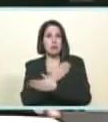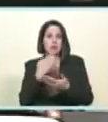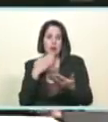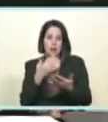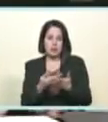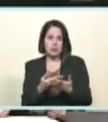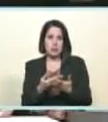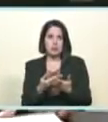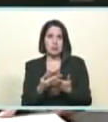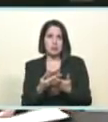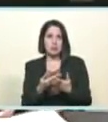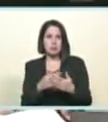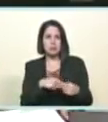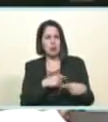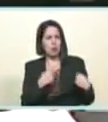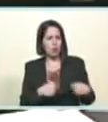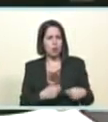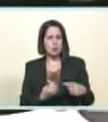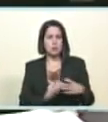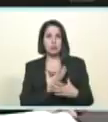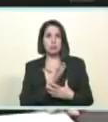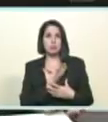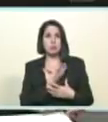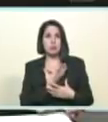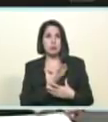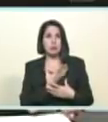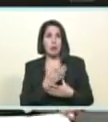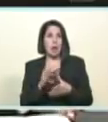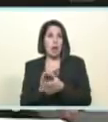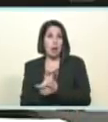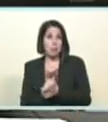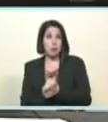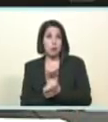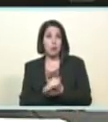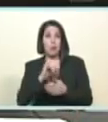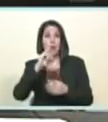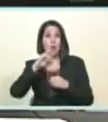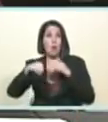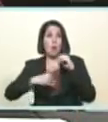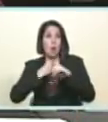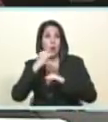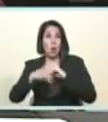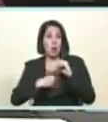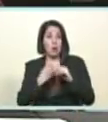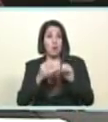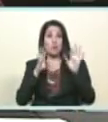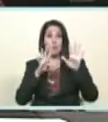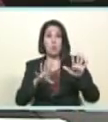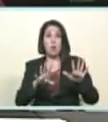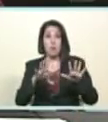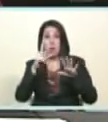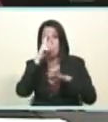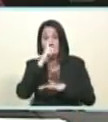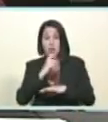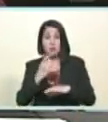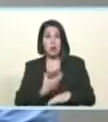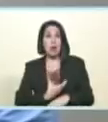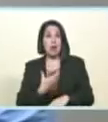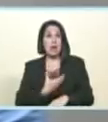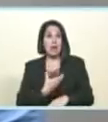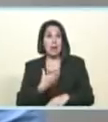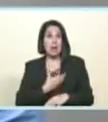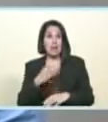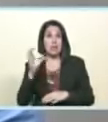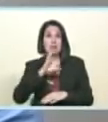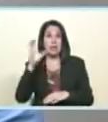2013 donde ustedes me eligieron presidente por mandato y orden de Chávez desde ese día no ha descansado en las batallas políticas